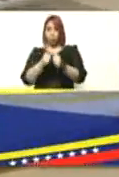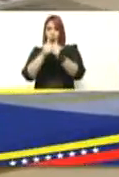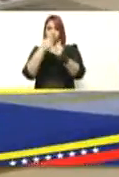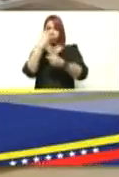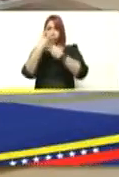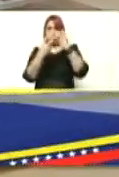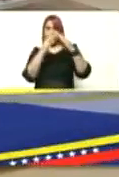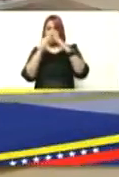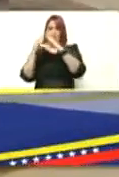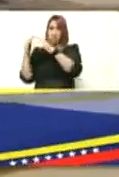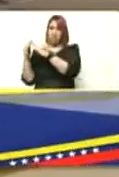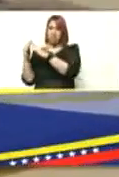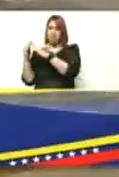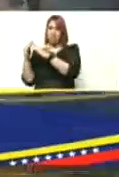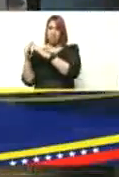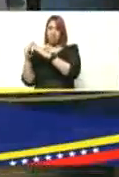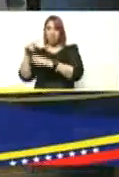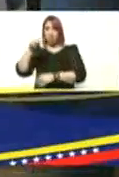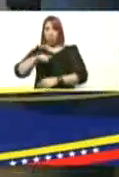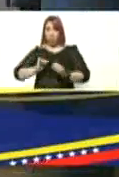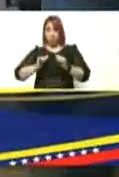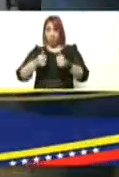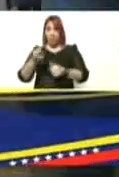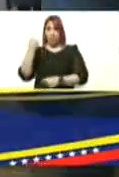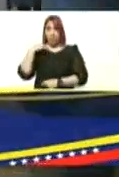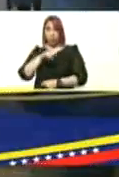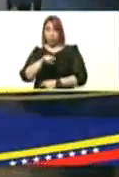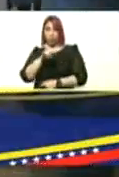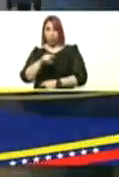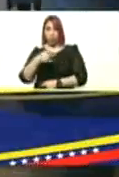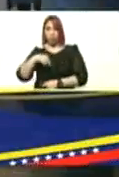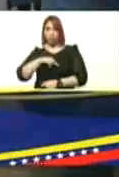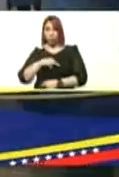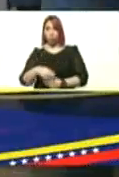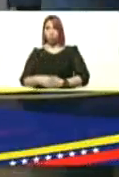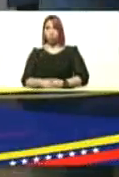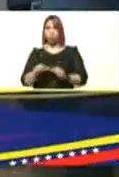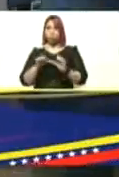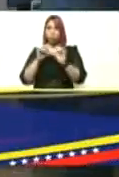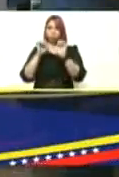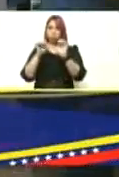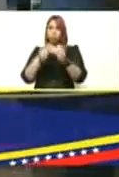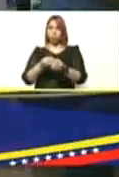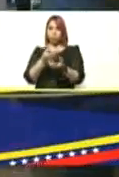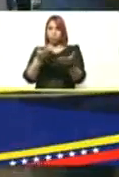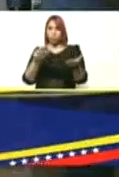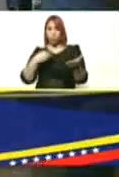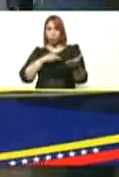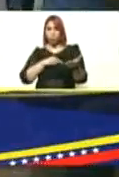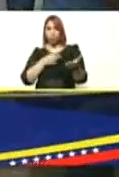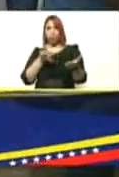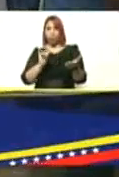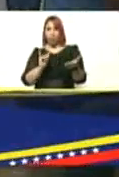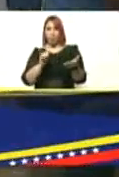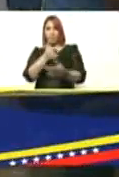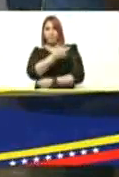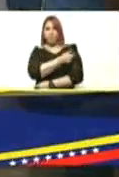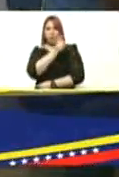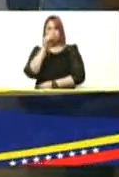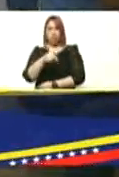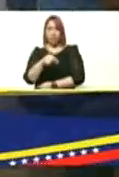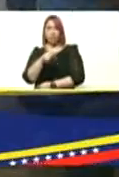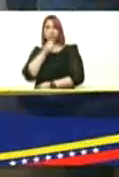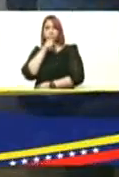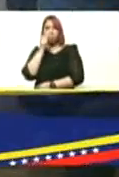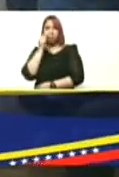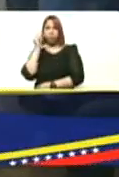a casa y hoy a partir de ayer lunes bueno y hoy dando la continuidad a esto estamos con la vacunación también de los adultos